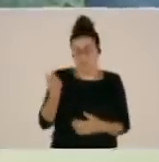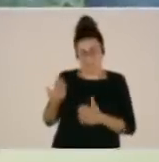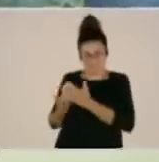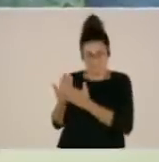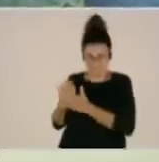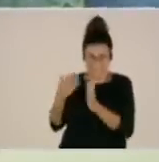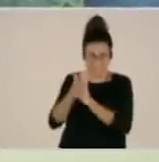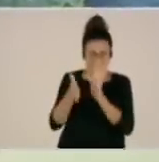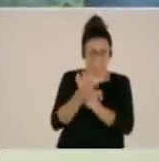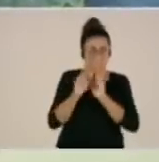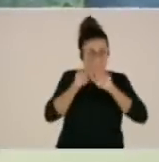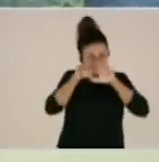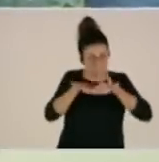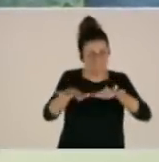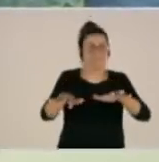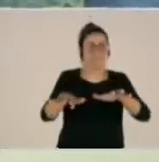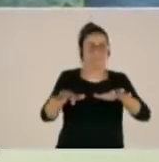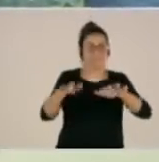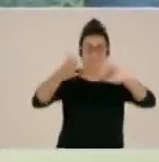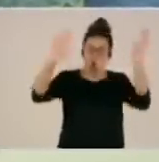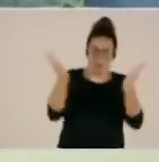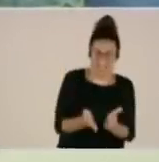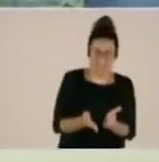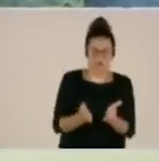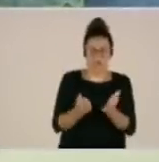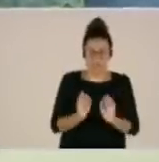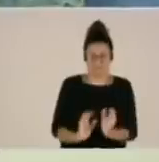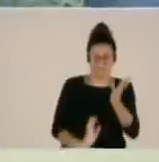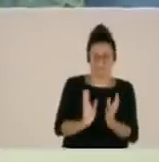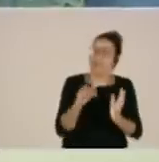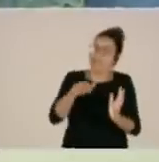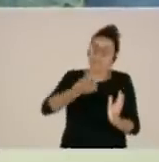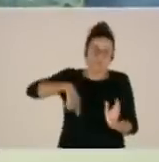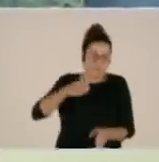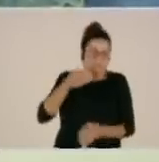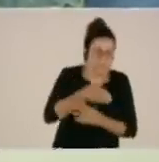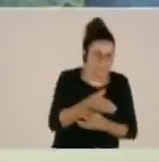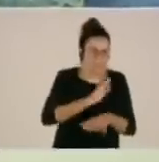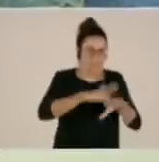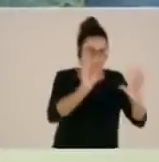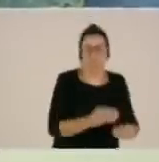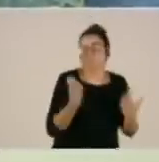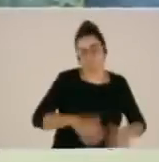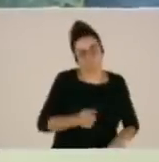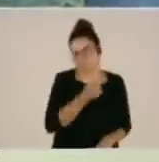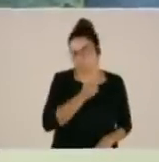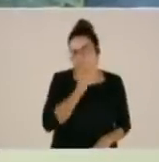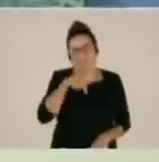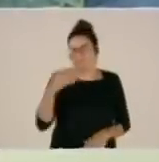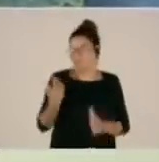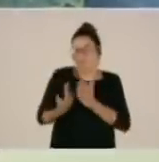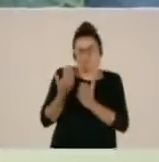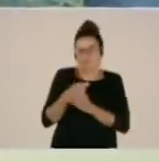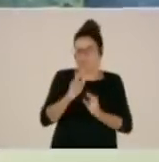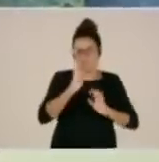encajado en fondos de barranco, de difícil accesibilidad para nosotros. Estos días ha habido mucho humo en esa zona